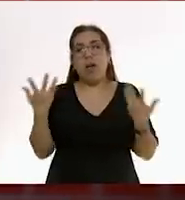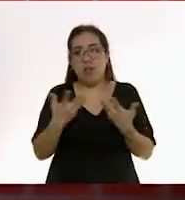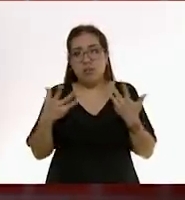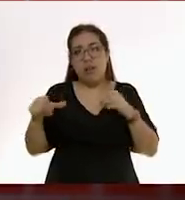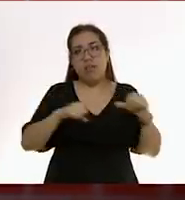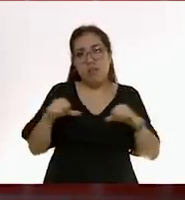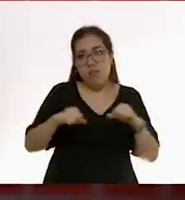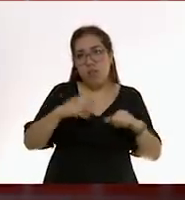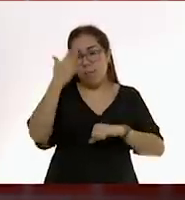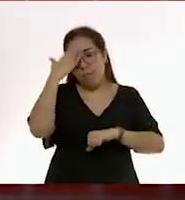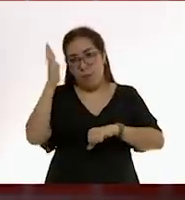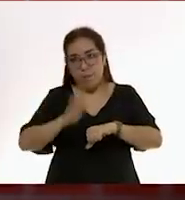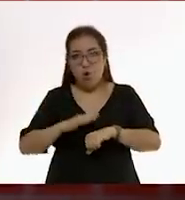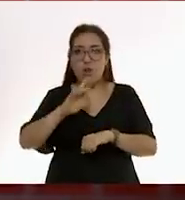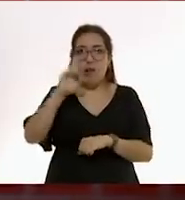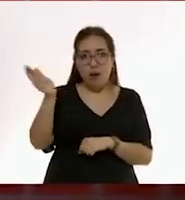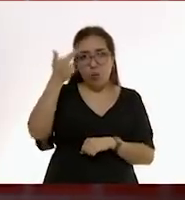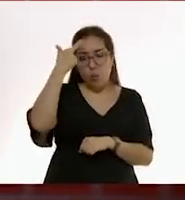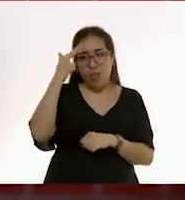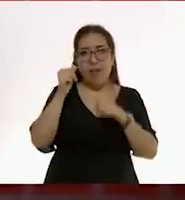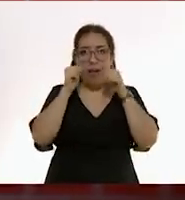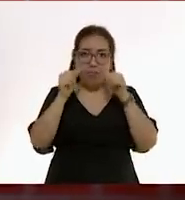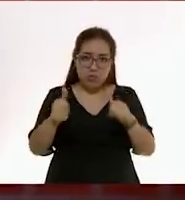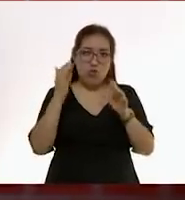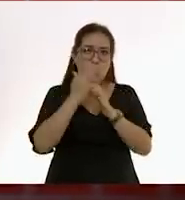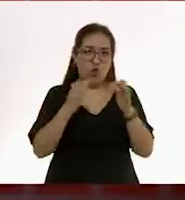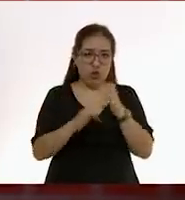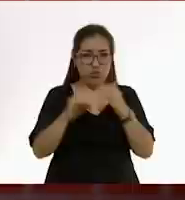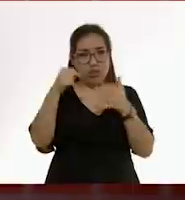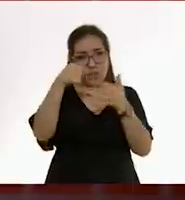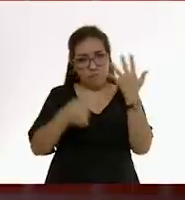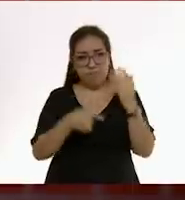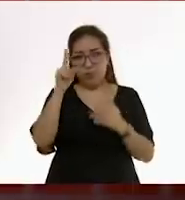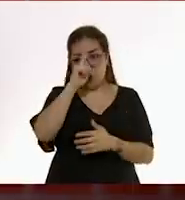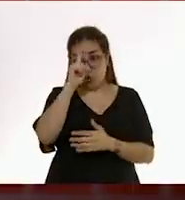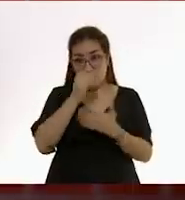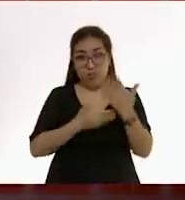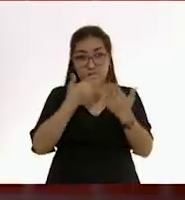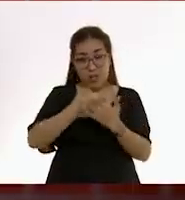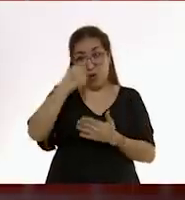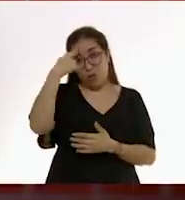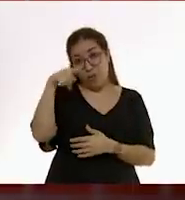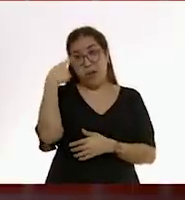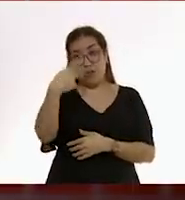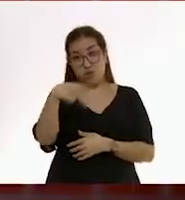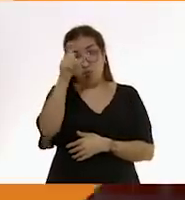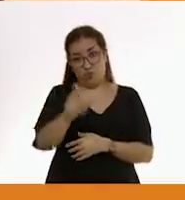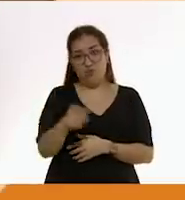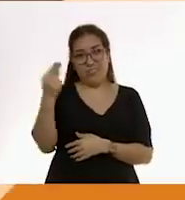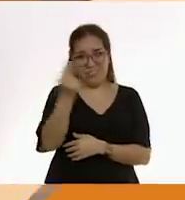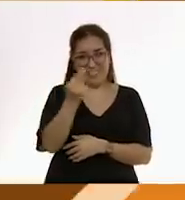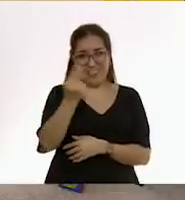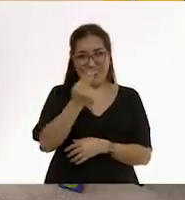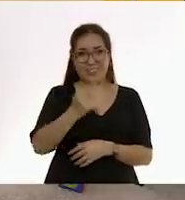recordar, prestar atención, así como algunos consejos para que duerma mejor de acuerdo a sus necesidades.